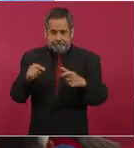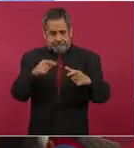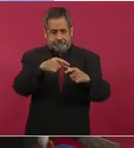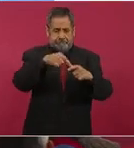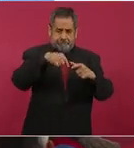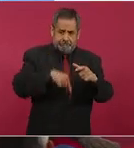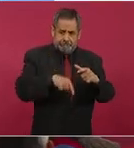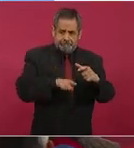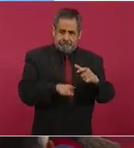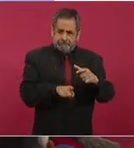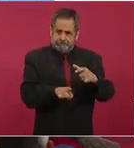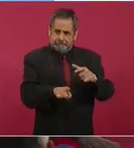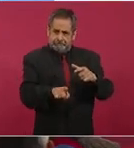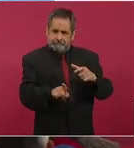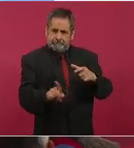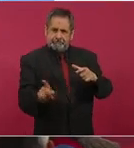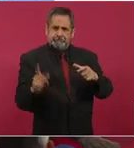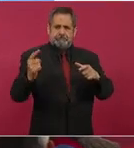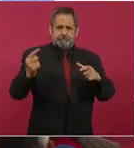abajo,